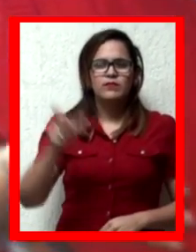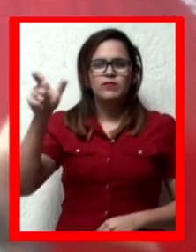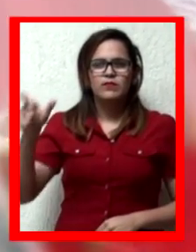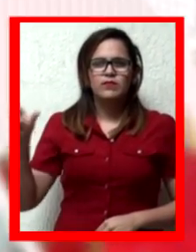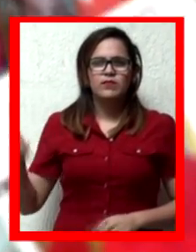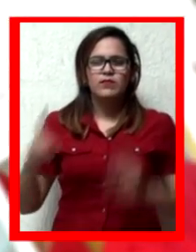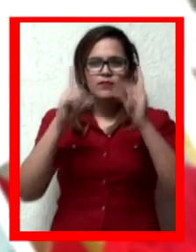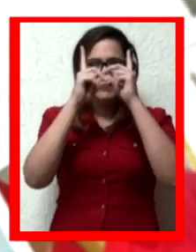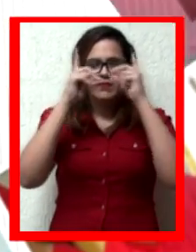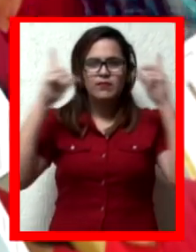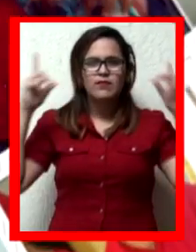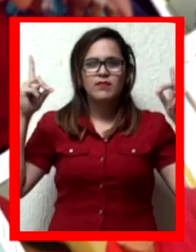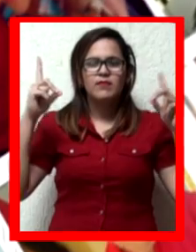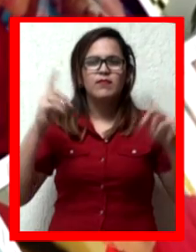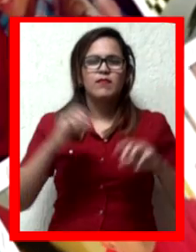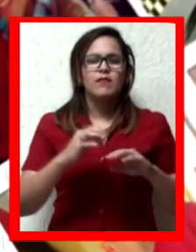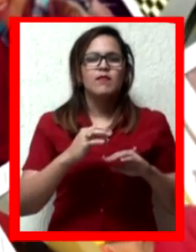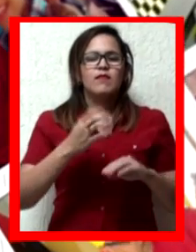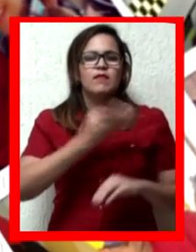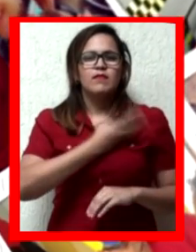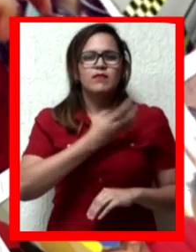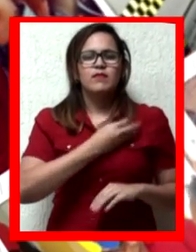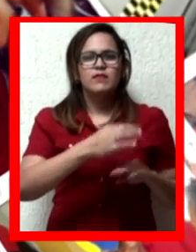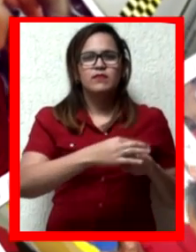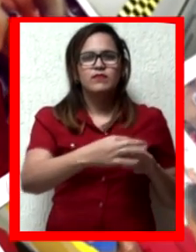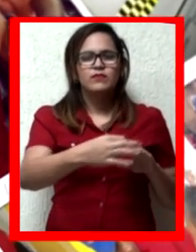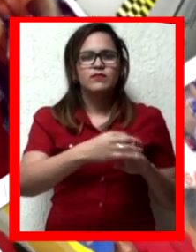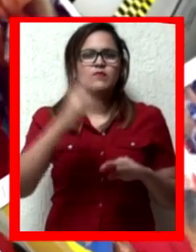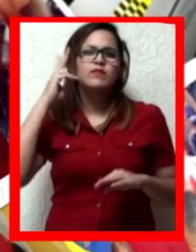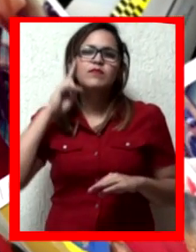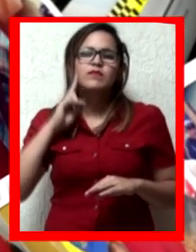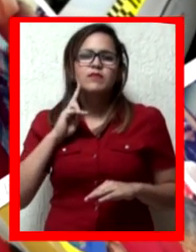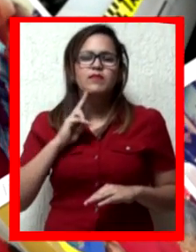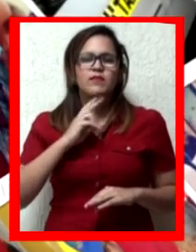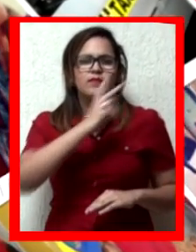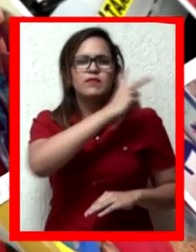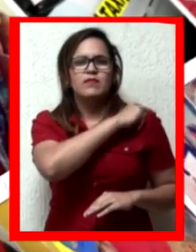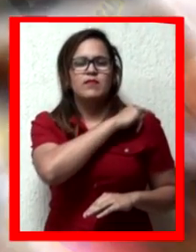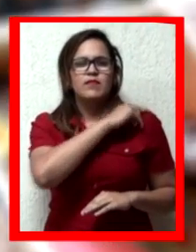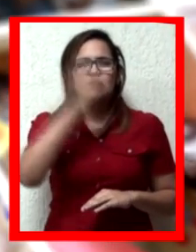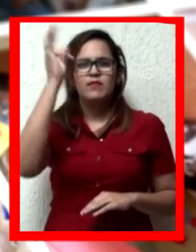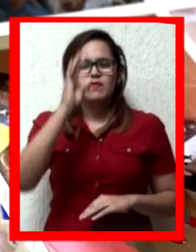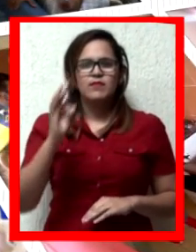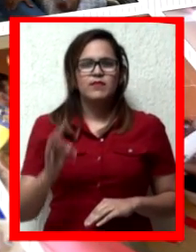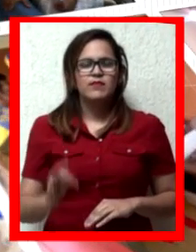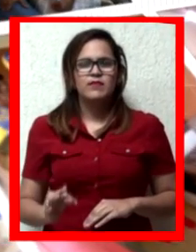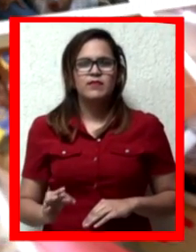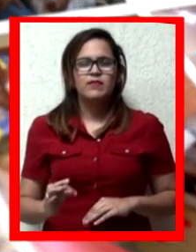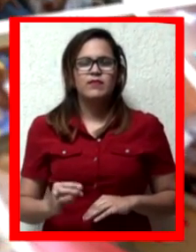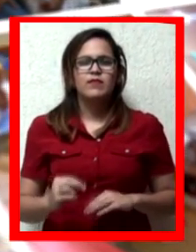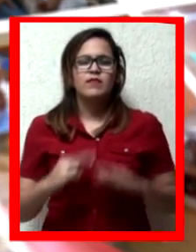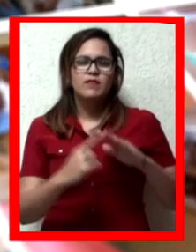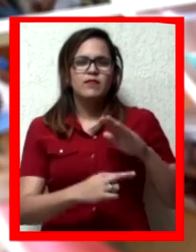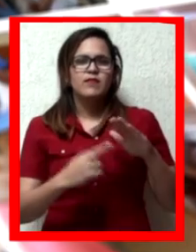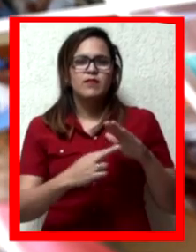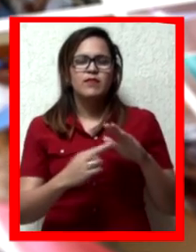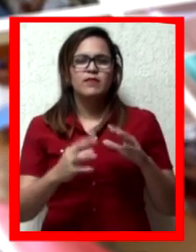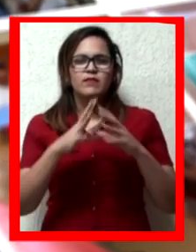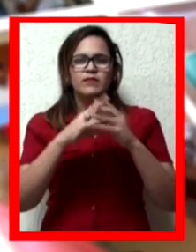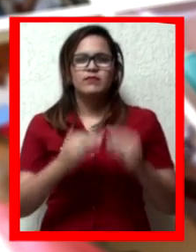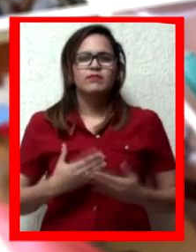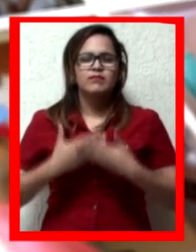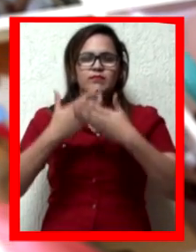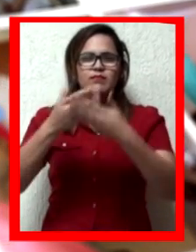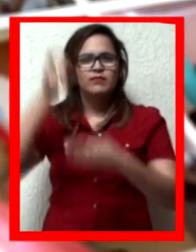su gente Danielaro Méndez, alcalde del municipio bolivariano General Pedro María Freites Revolución